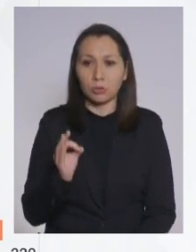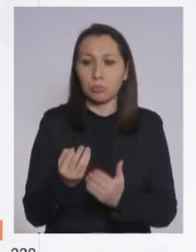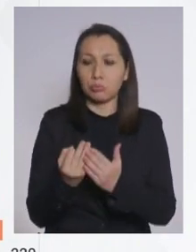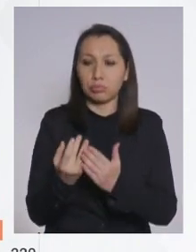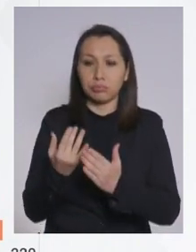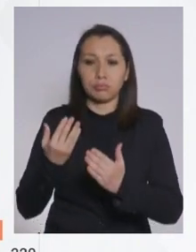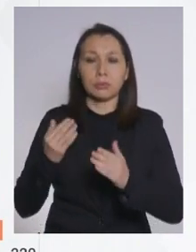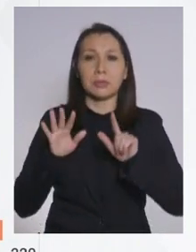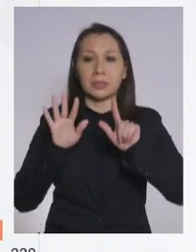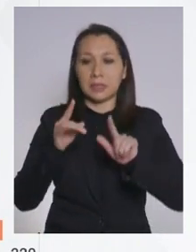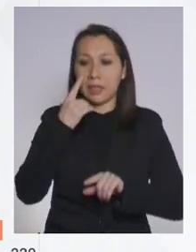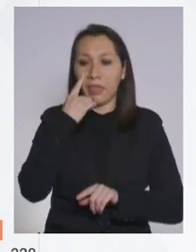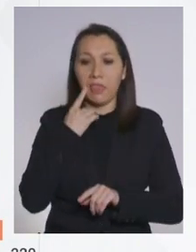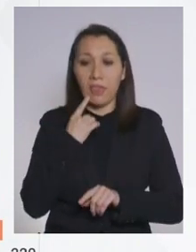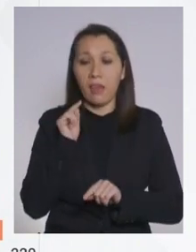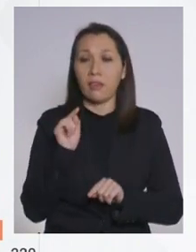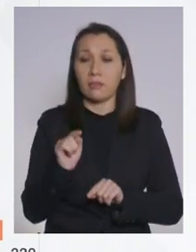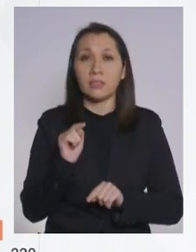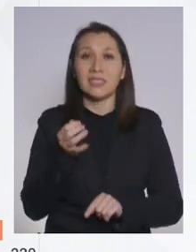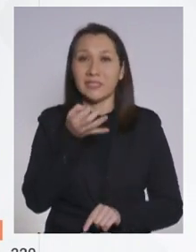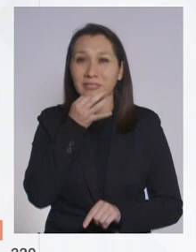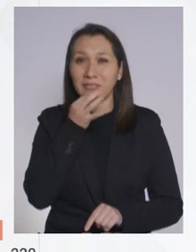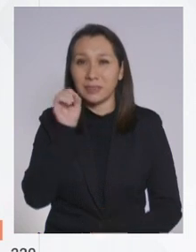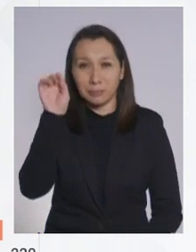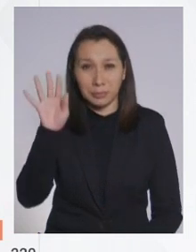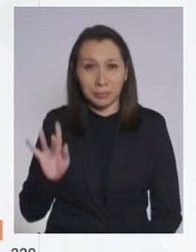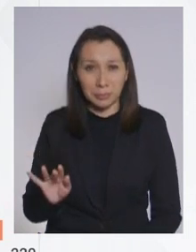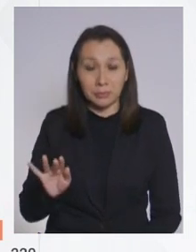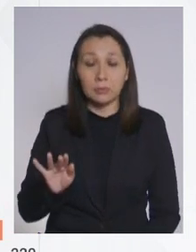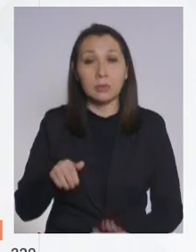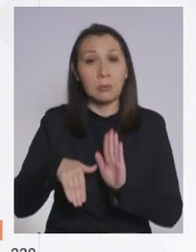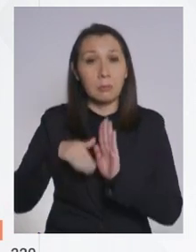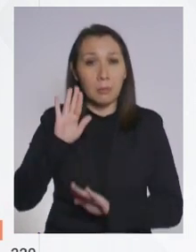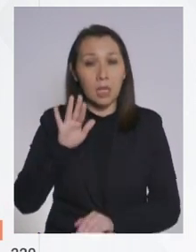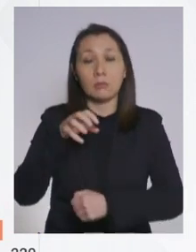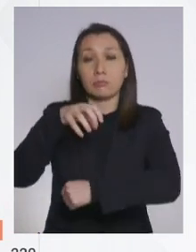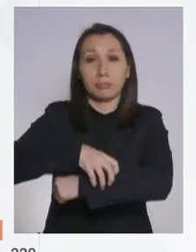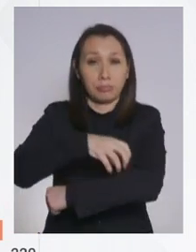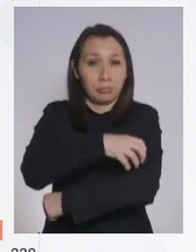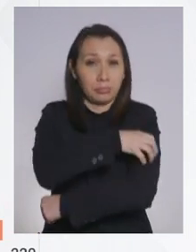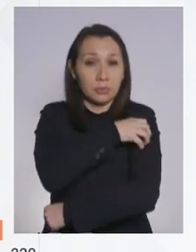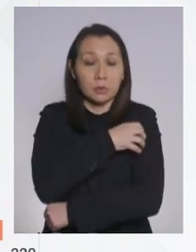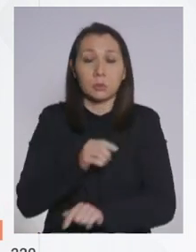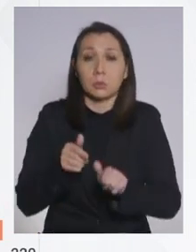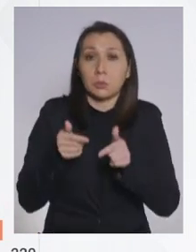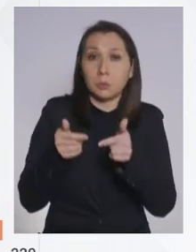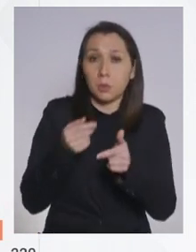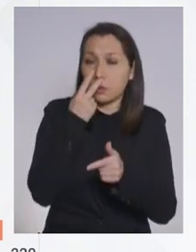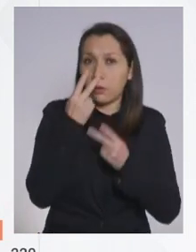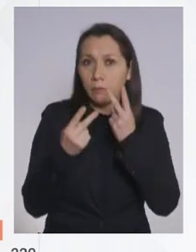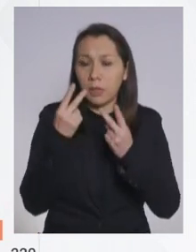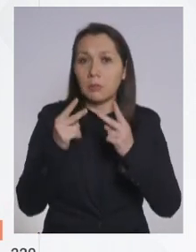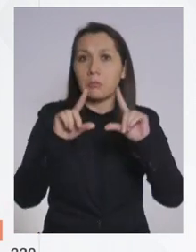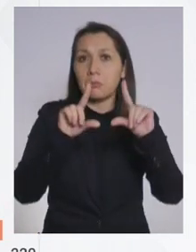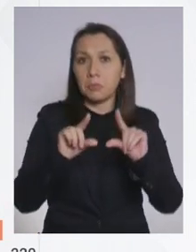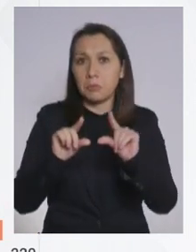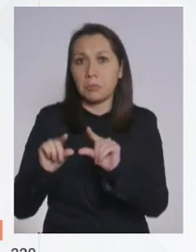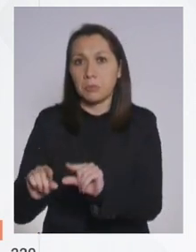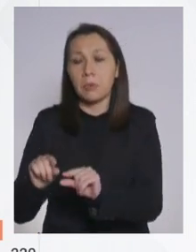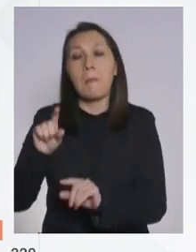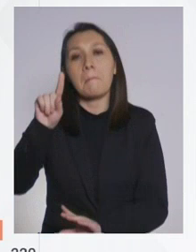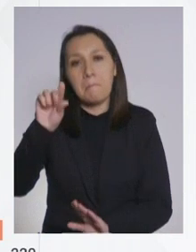últimos 7 días. Y la mayoría de las regiones, afortunadamente, han demostrado una variación